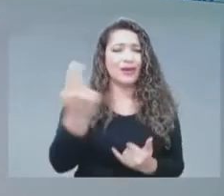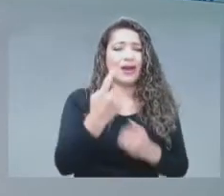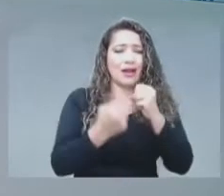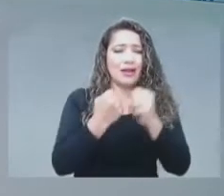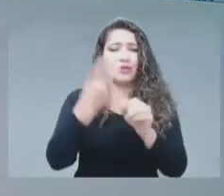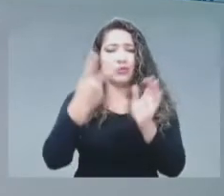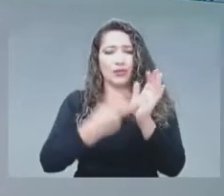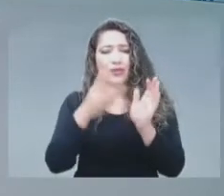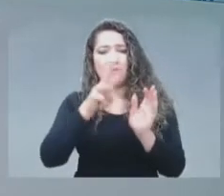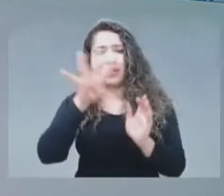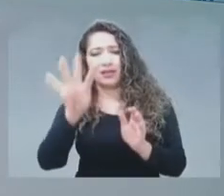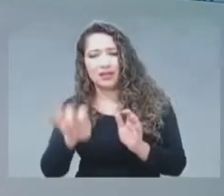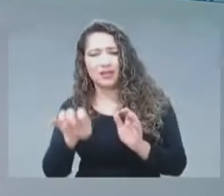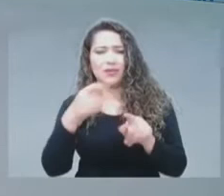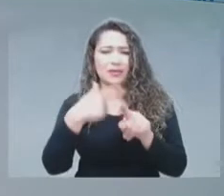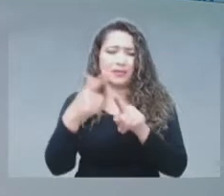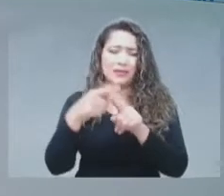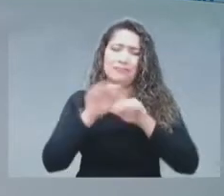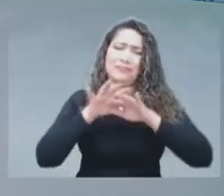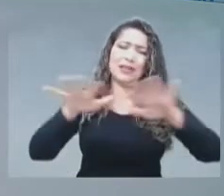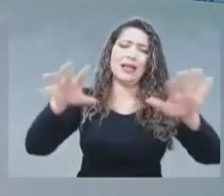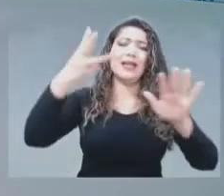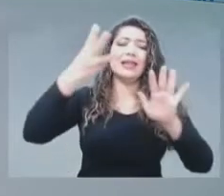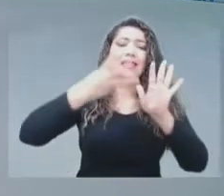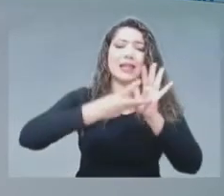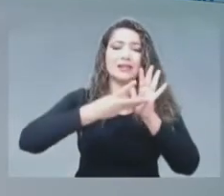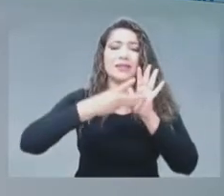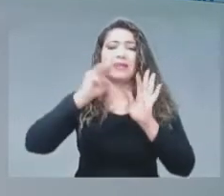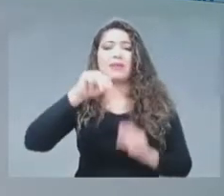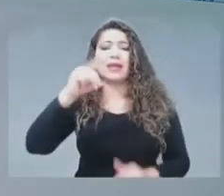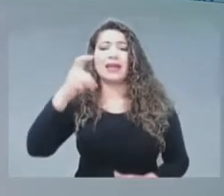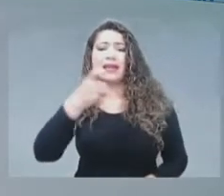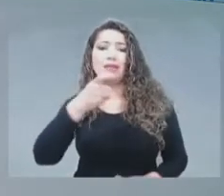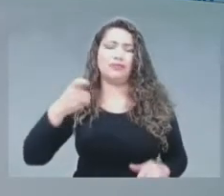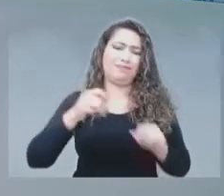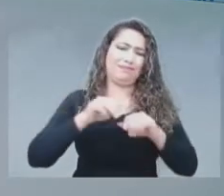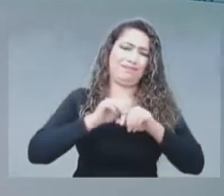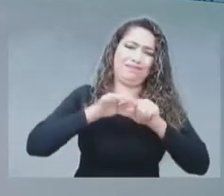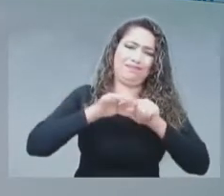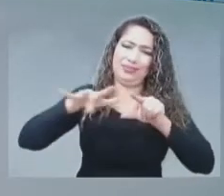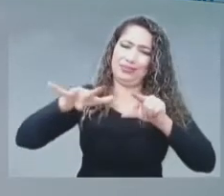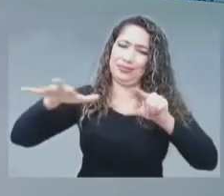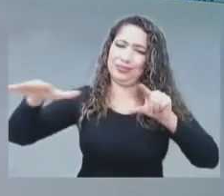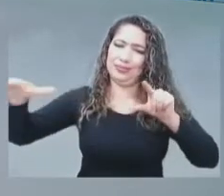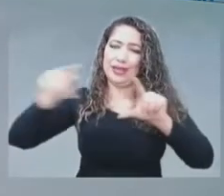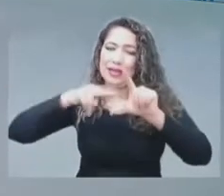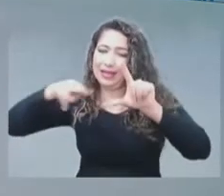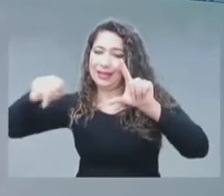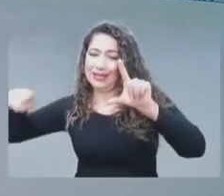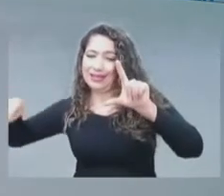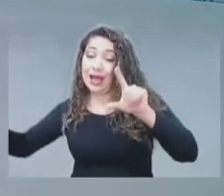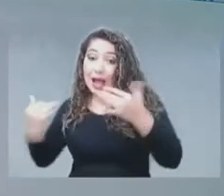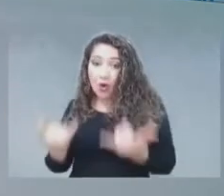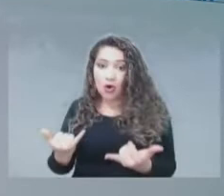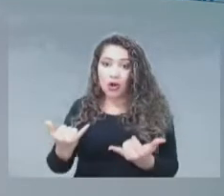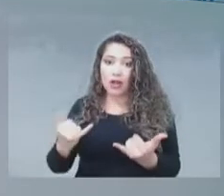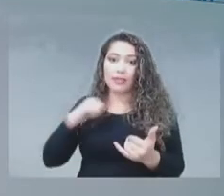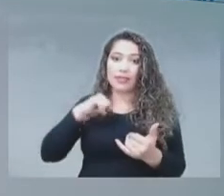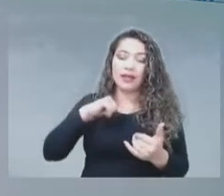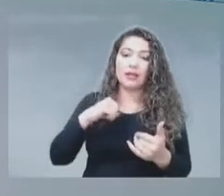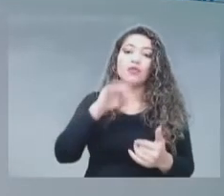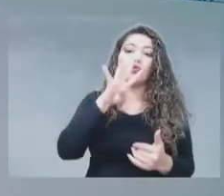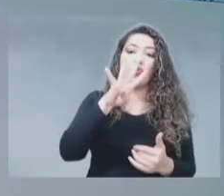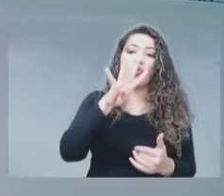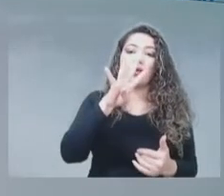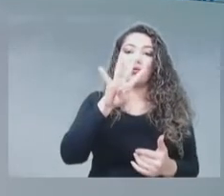de 3,000 MHz de espectro. En este momento tenemos disponible ya 400 MHz en la banda